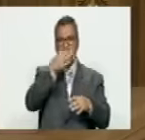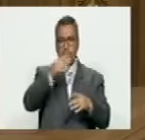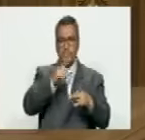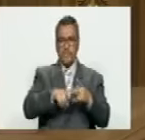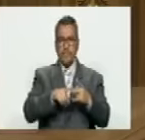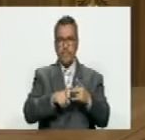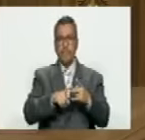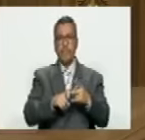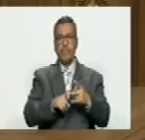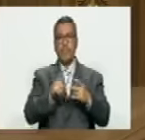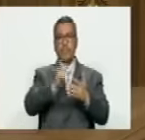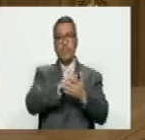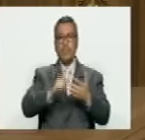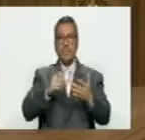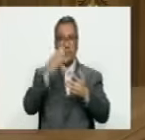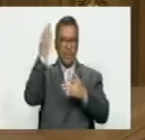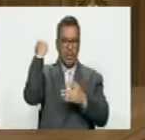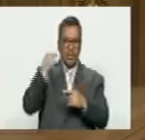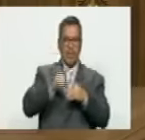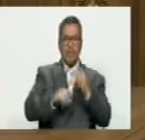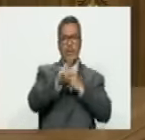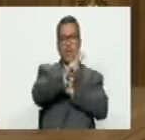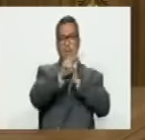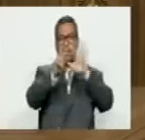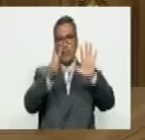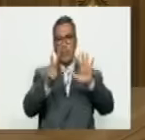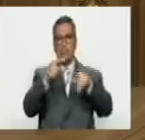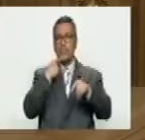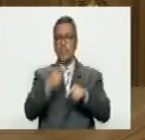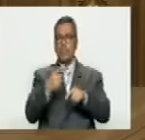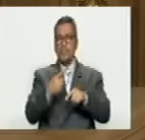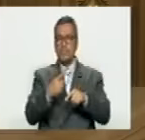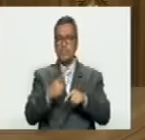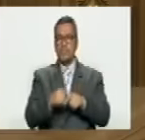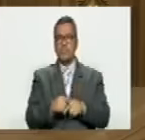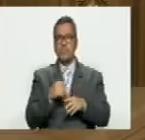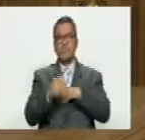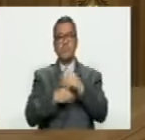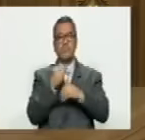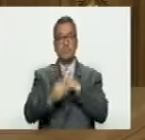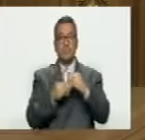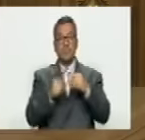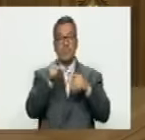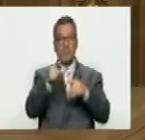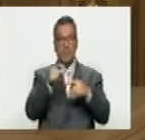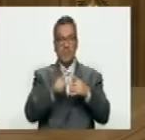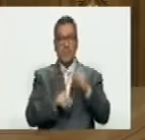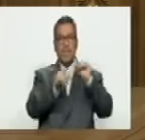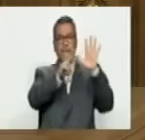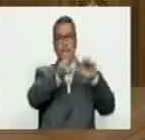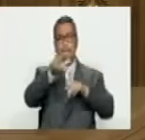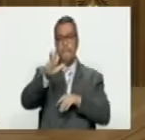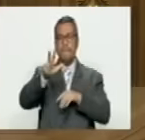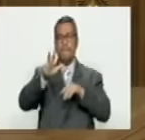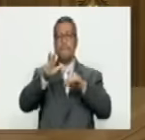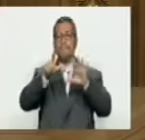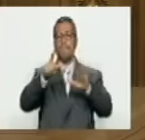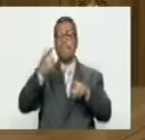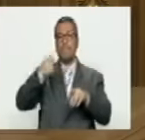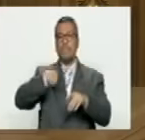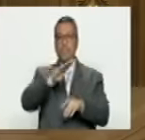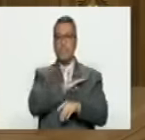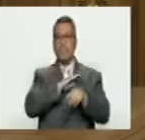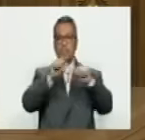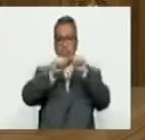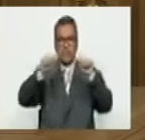contrató la noche anterior del 27 ellos dicen que van a hacer una predicción esa misma noche del 28 y que tienen su propio